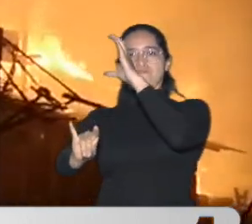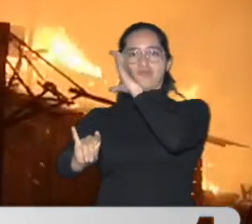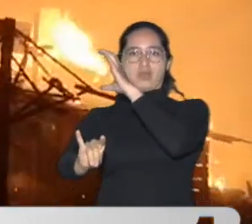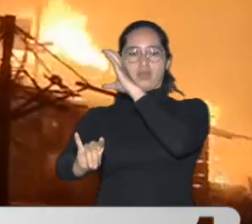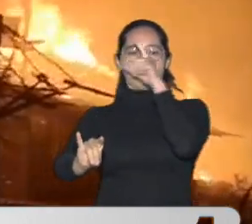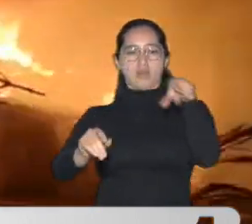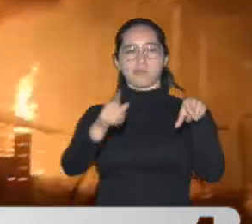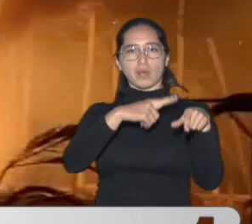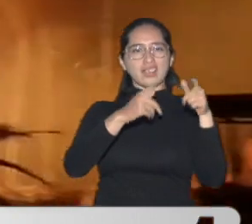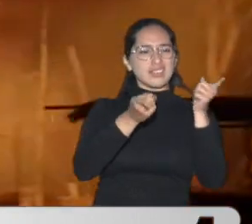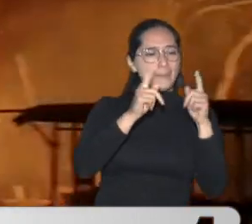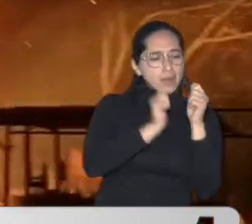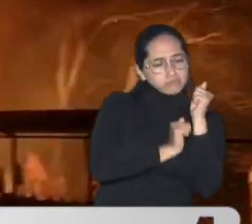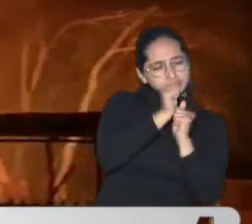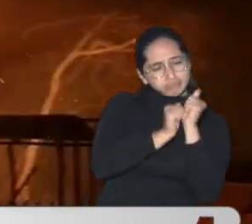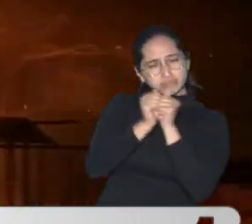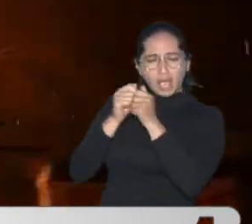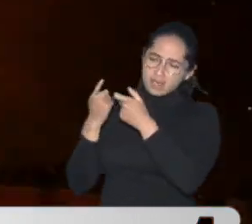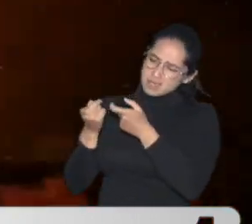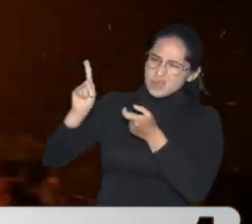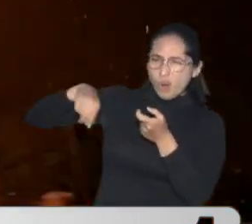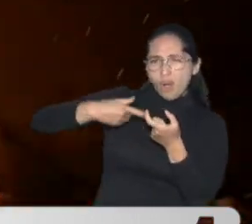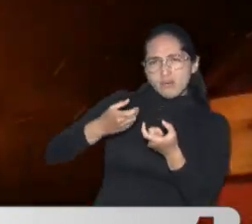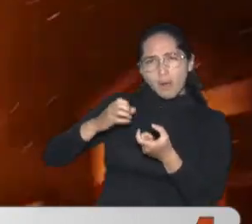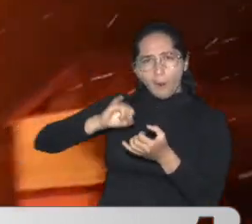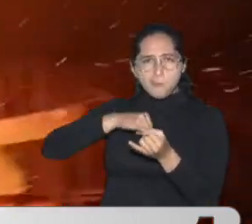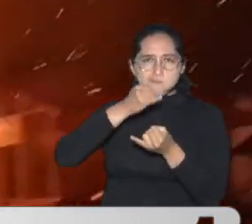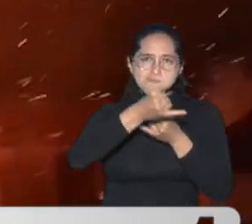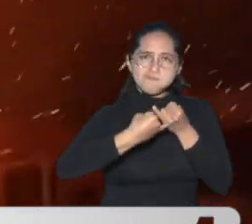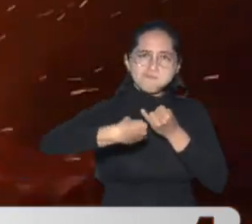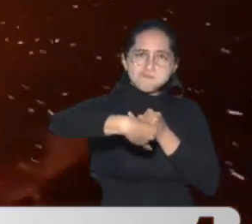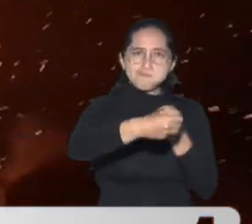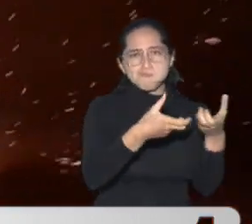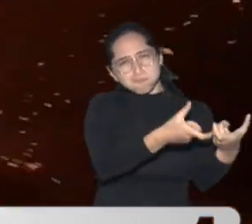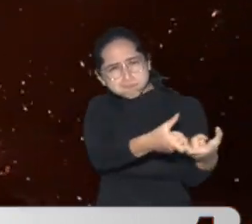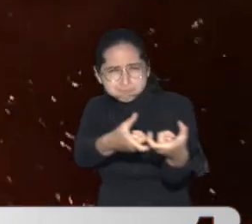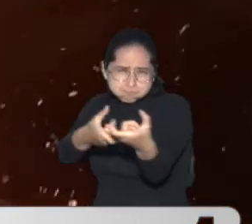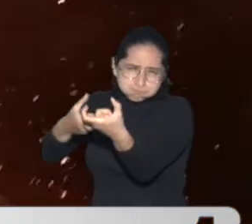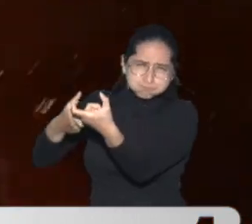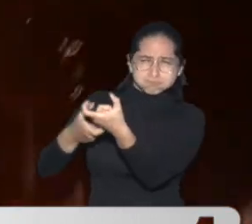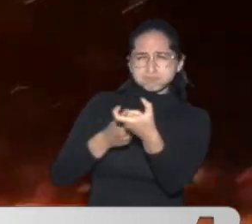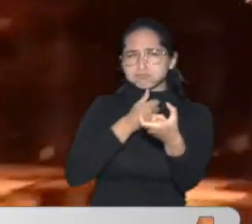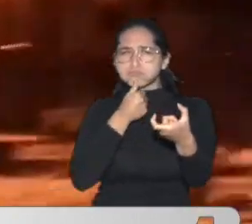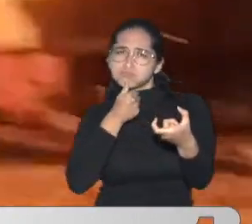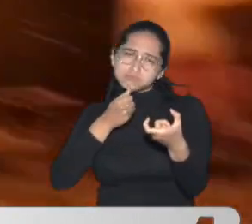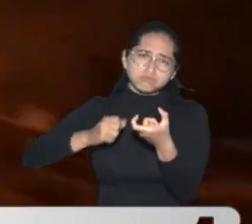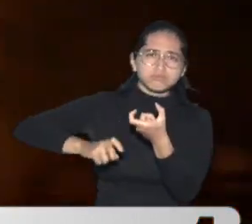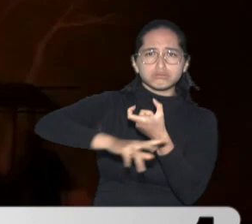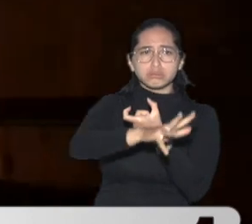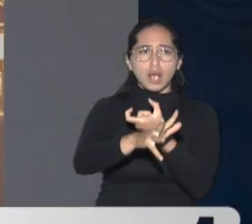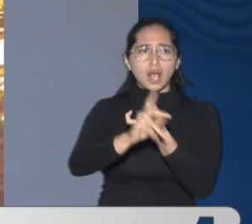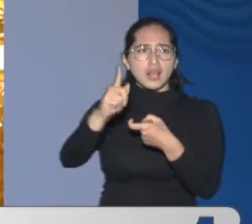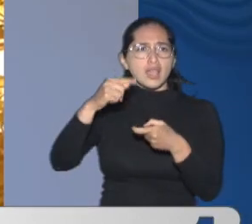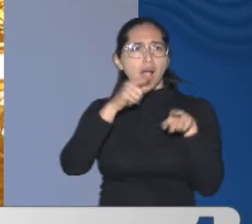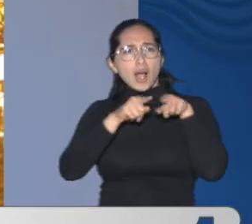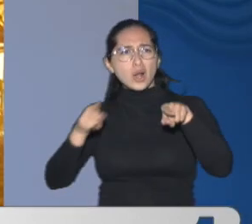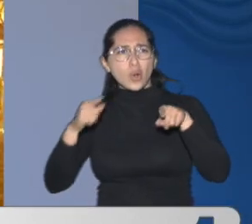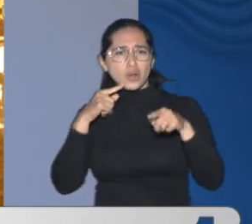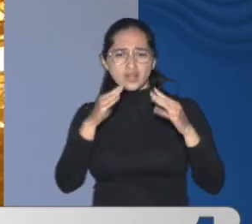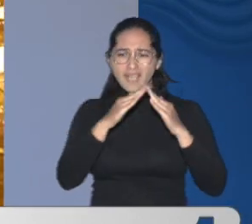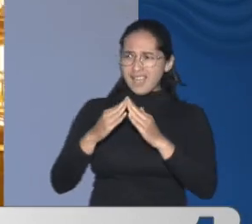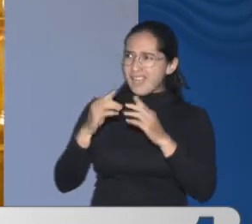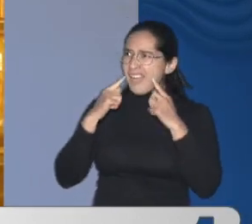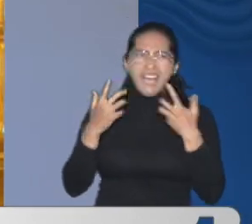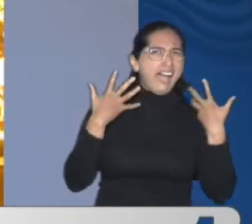Sofocar las llamas También fue importante La ayuda De la comunidad Que con agua De mar Trataban de ayudar A las autoridades